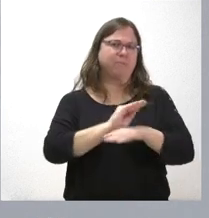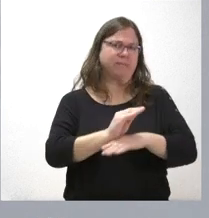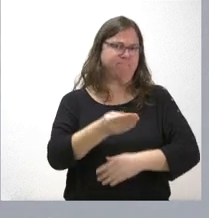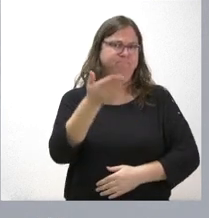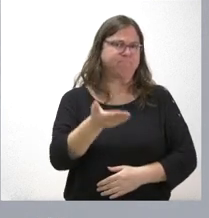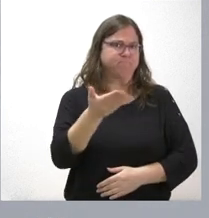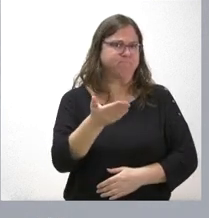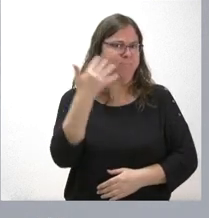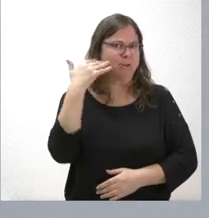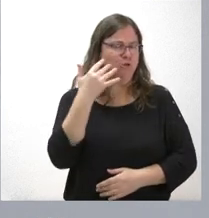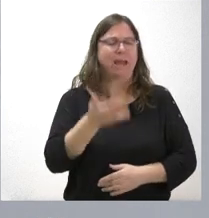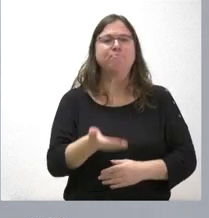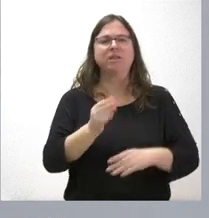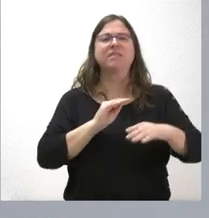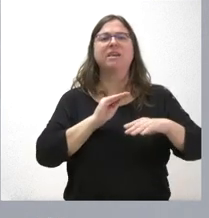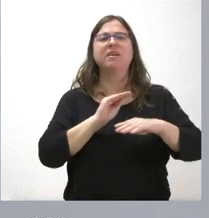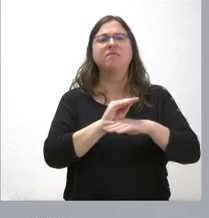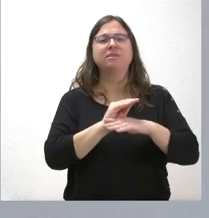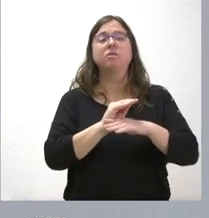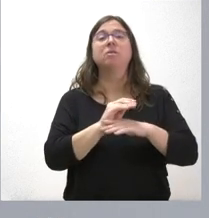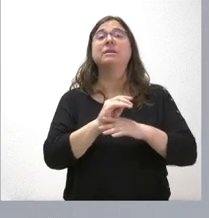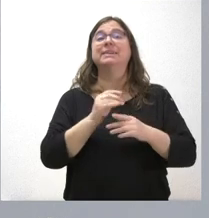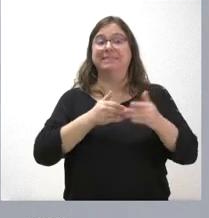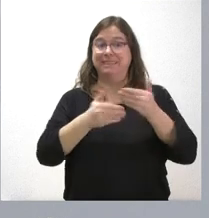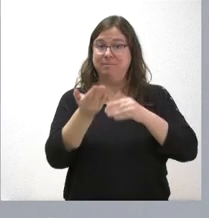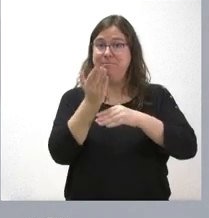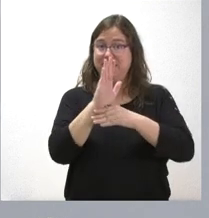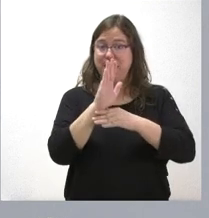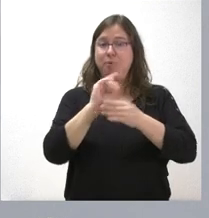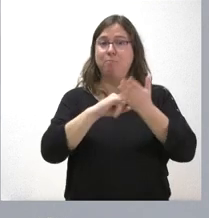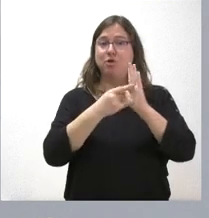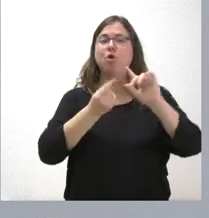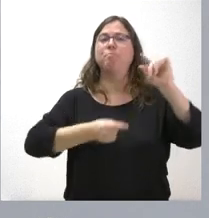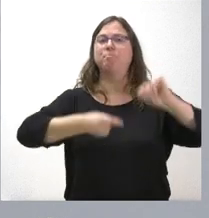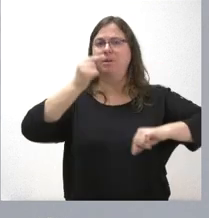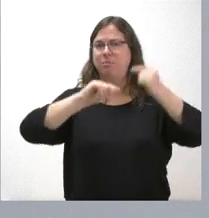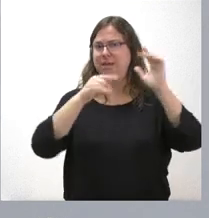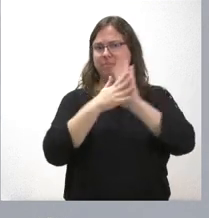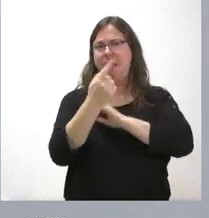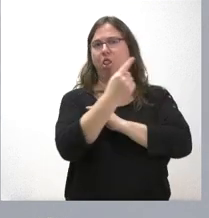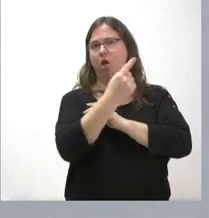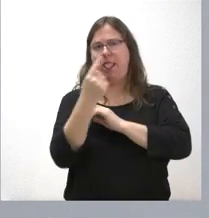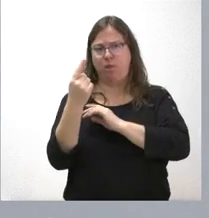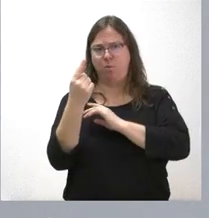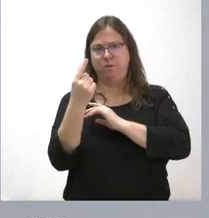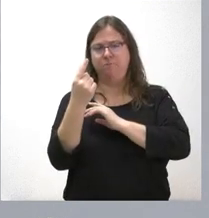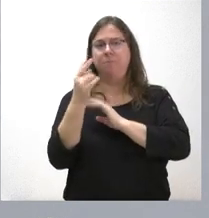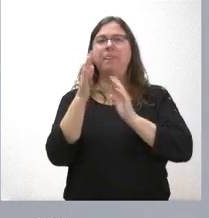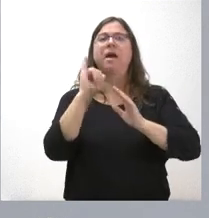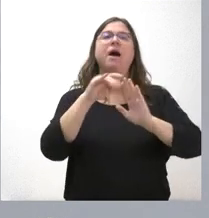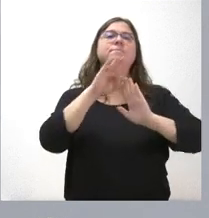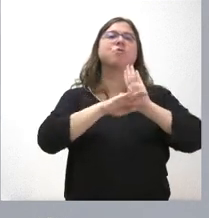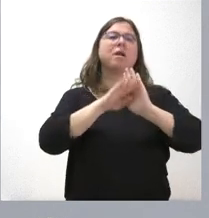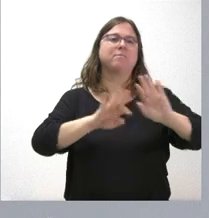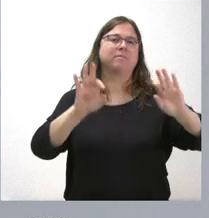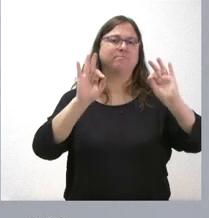sabe Cuando presentemos el proyecto de presupuesto concretaremos el detalle de cada una de las inversiones Tenemos un programa específico